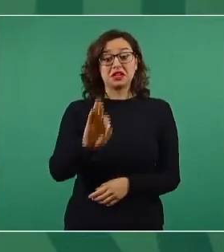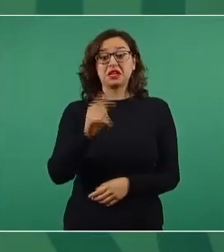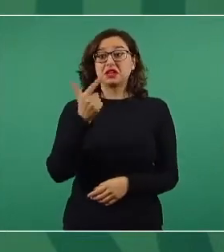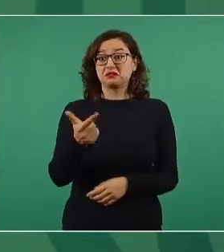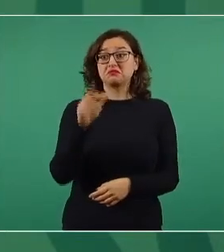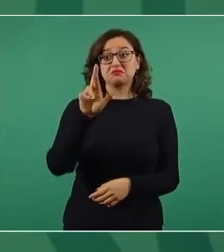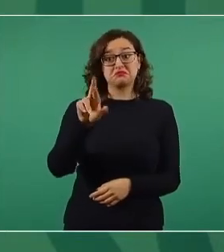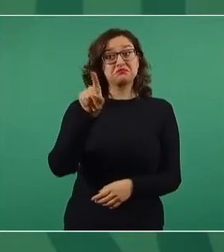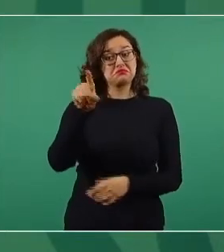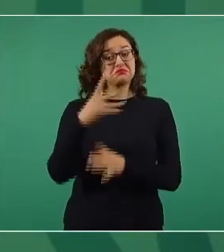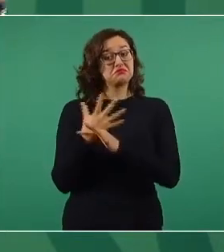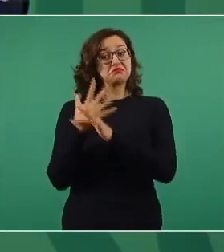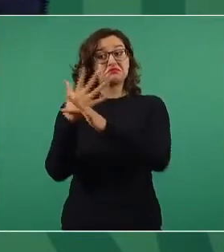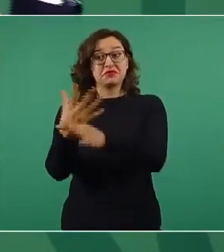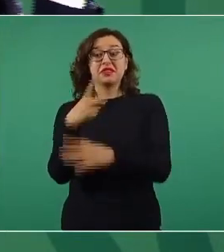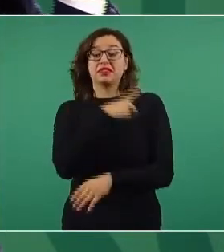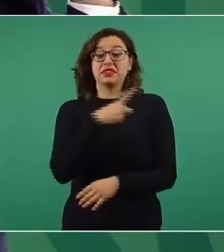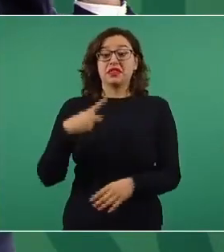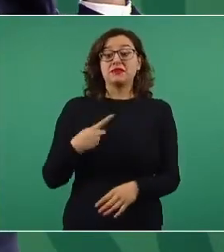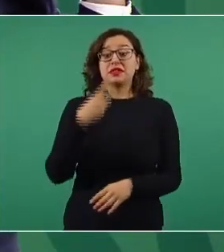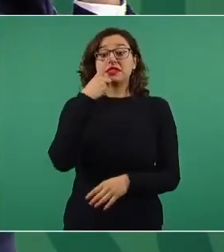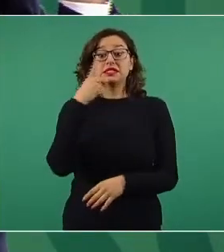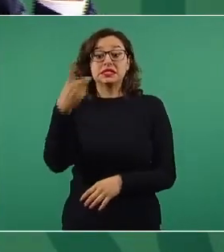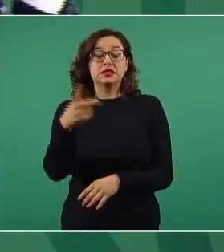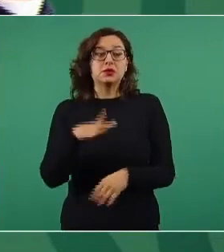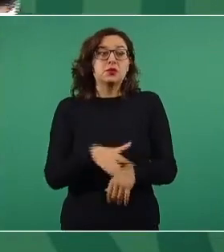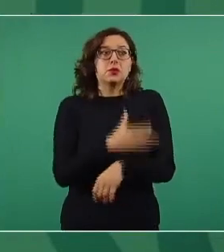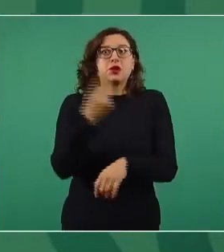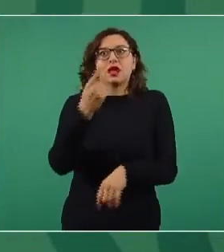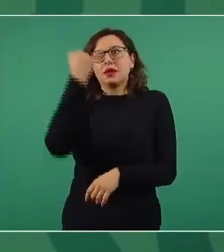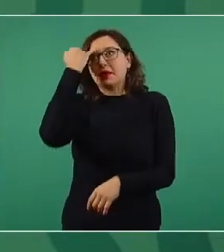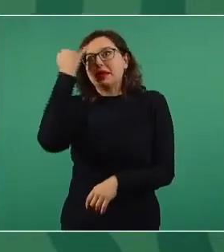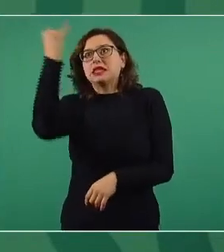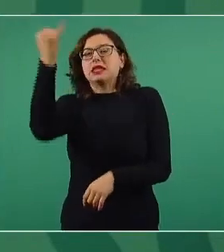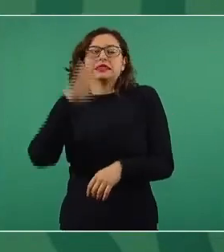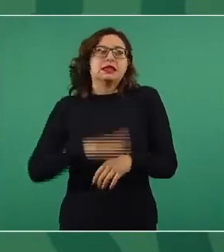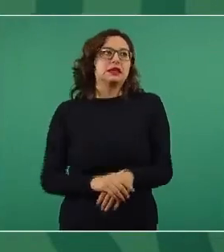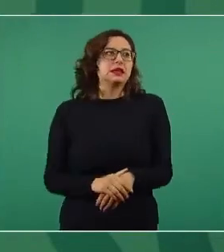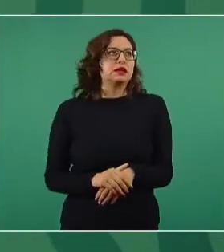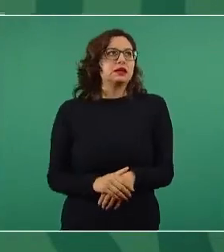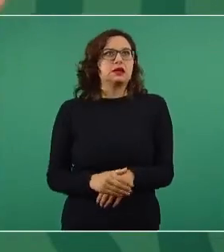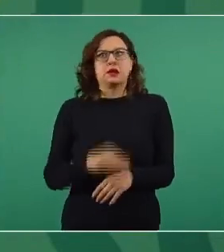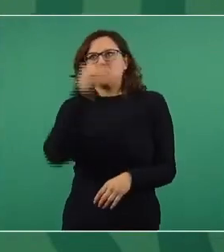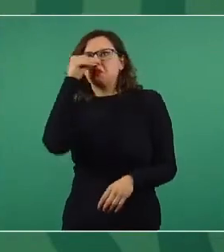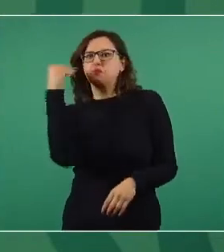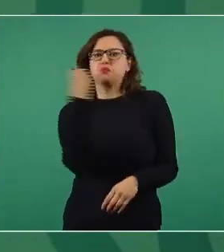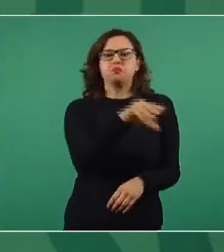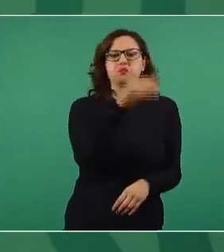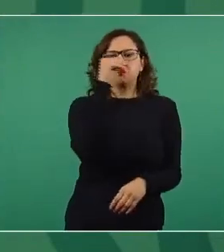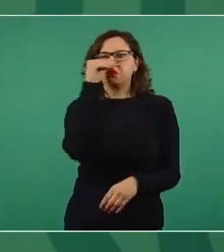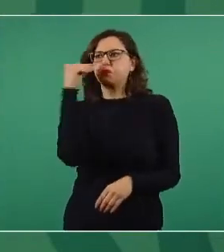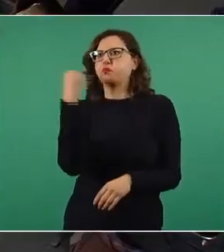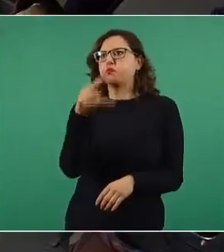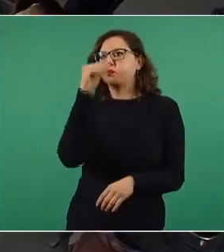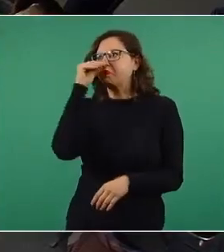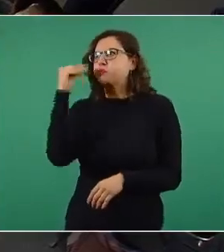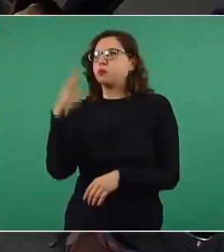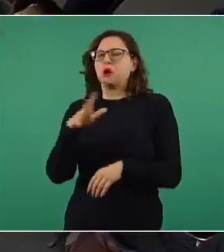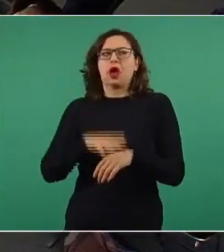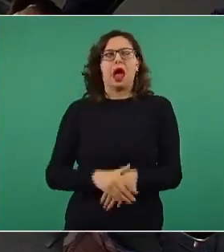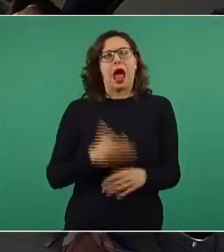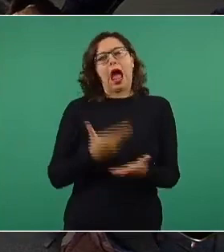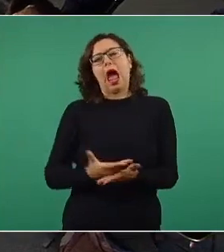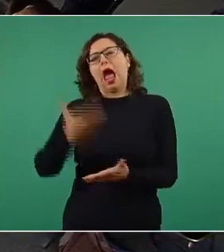porque si nos vamos a la responsabilidad política, pues yo podría decir quién era el presidente entonces.